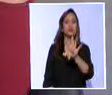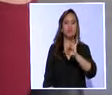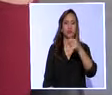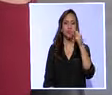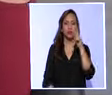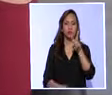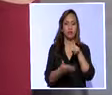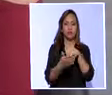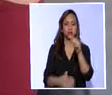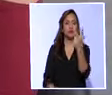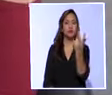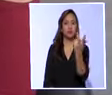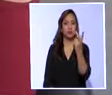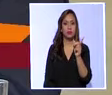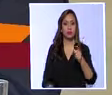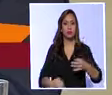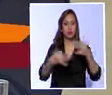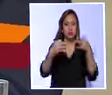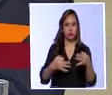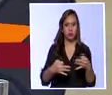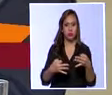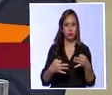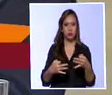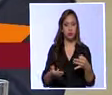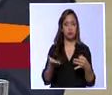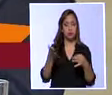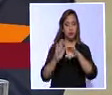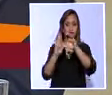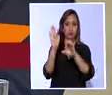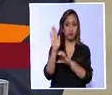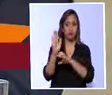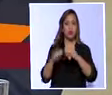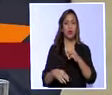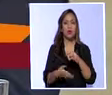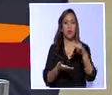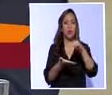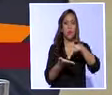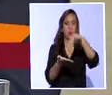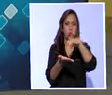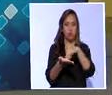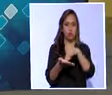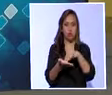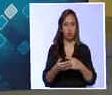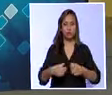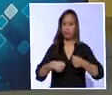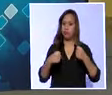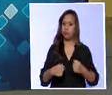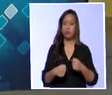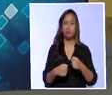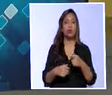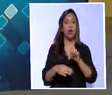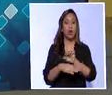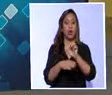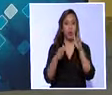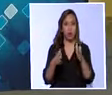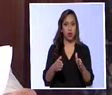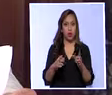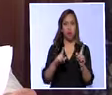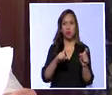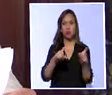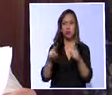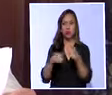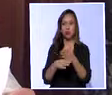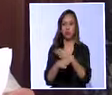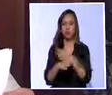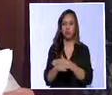2013, tuvo su origen en cumplimiento de lo establecido en la Constitución de Montecristi y ratificada por el pueblo ecuatoriano en una consulta popular.